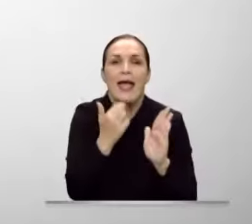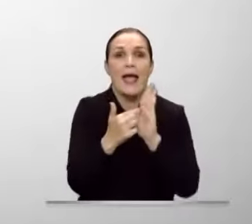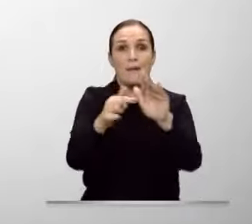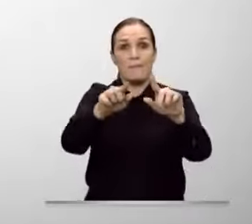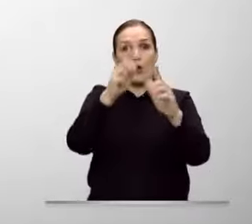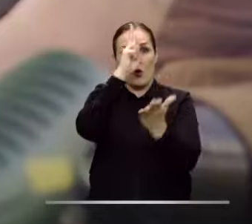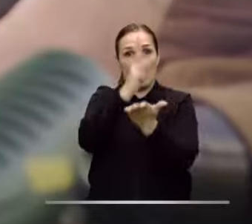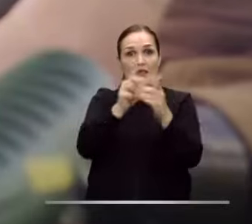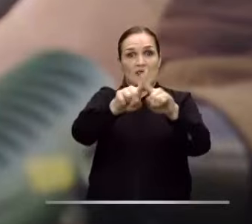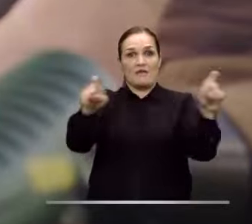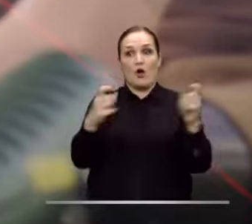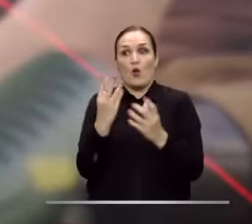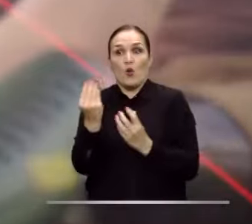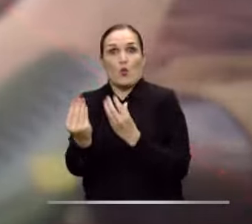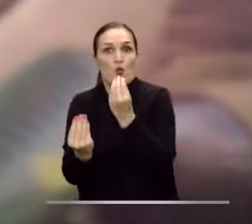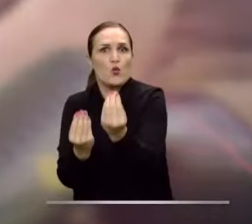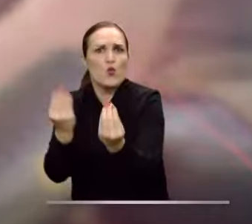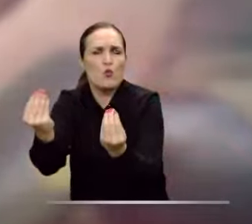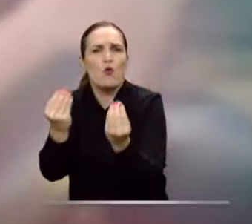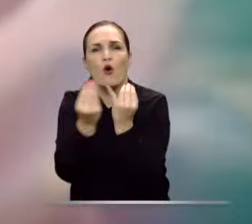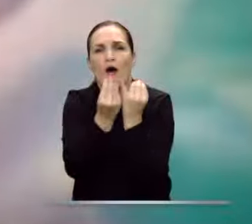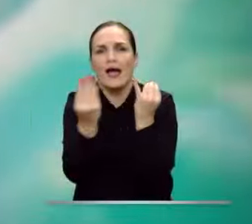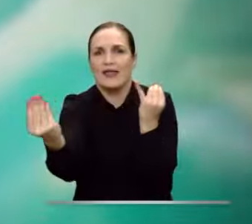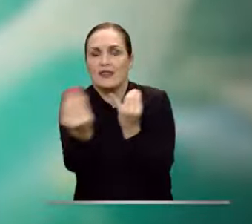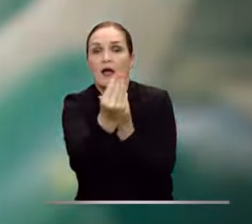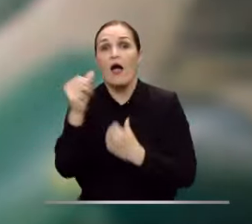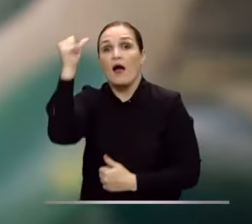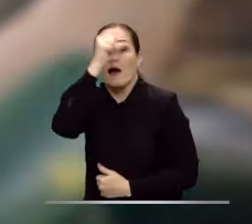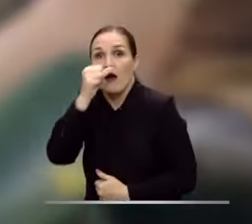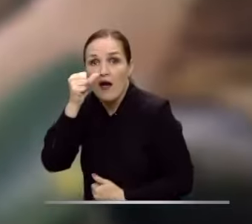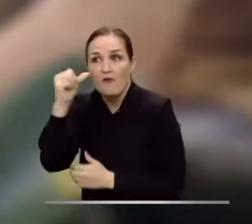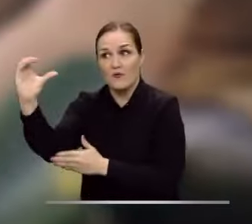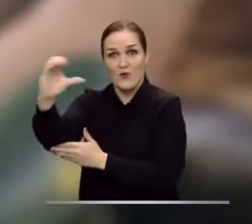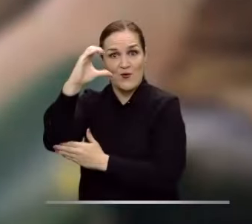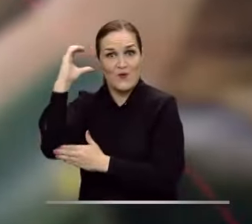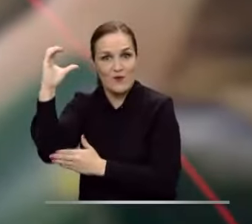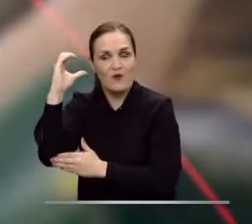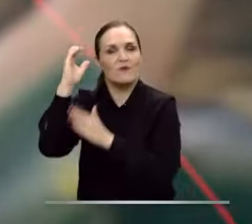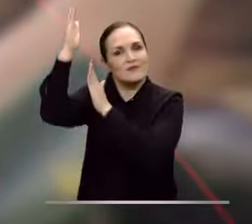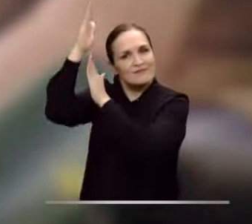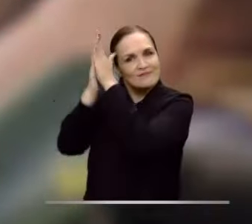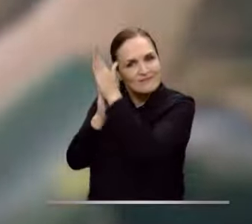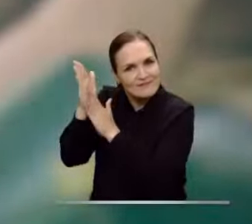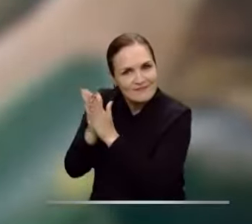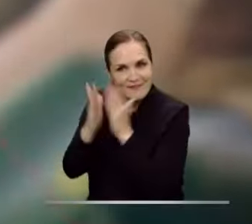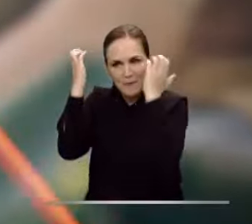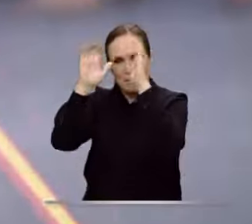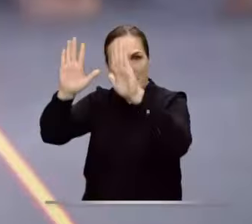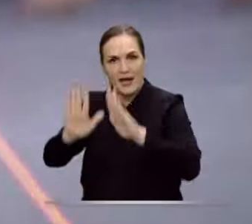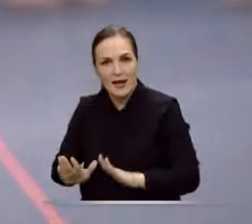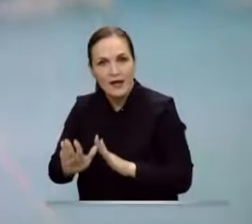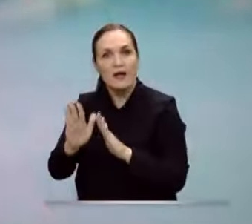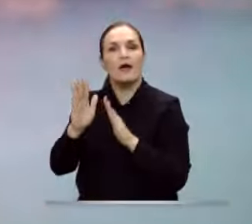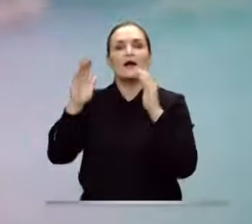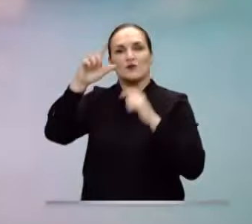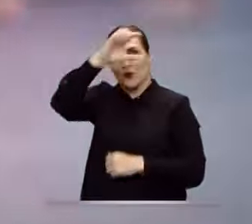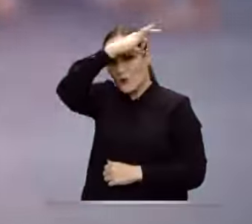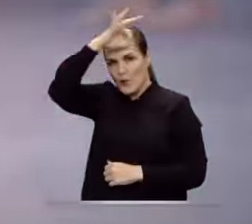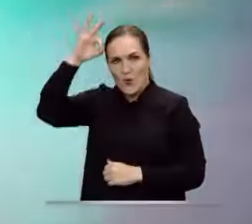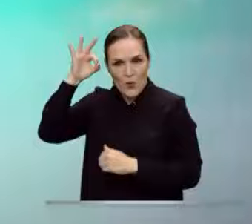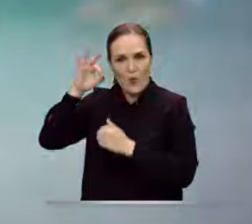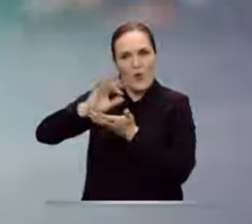breve tenemos entonces como ejemplos de la diversidad grupos étnicos conformados por las comunidades afrocolombianas, raizales y palenqueras,